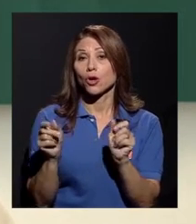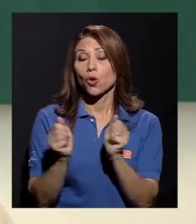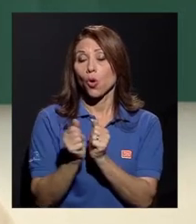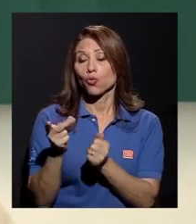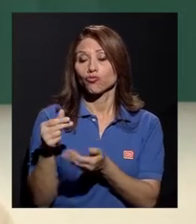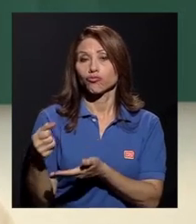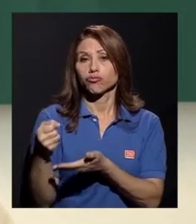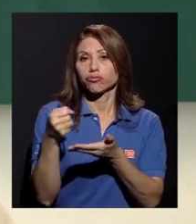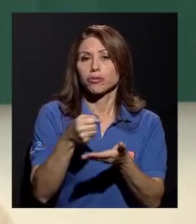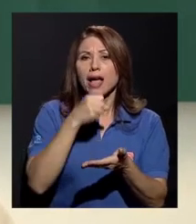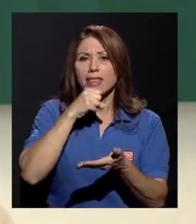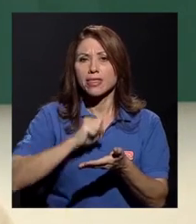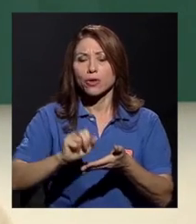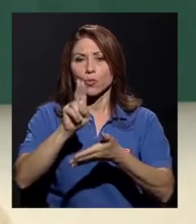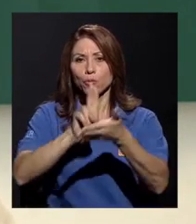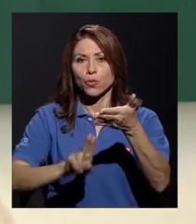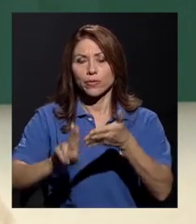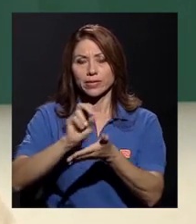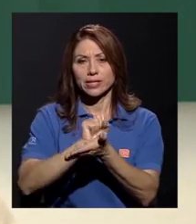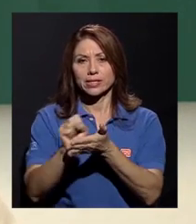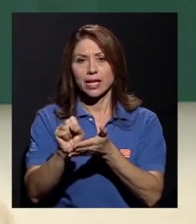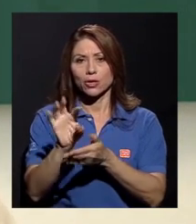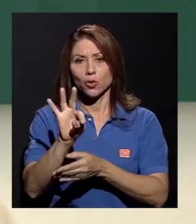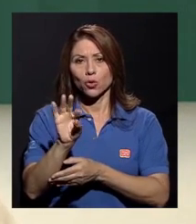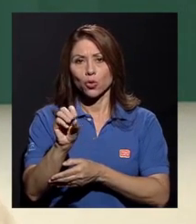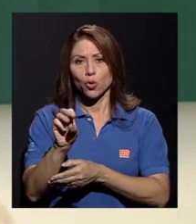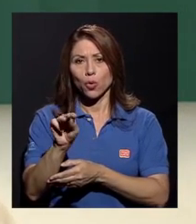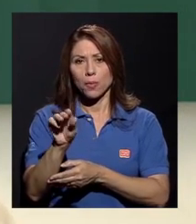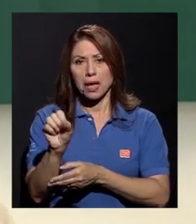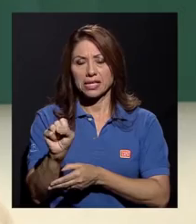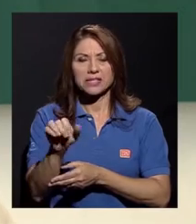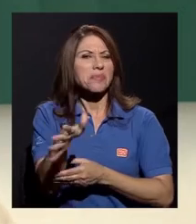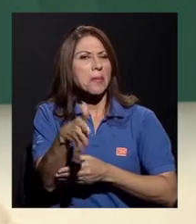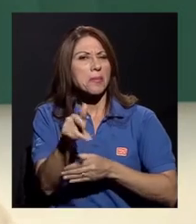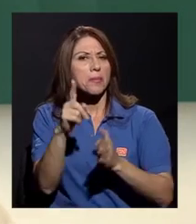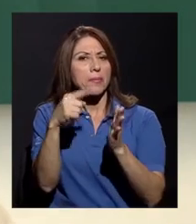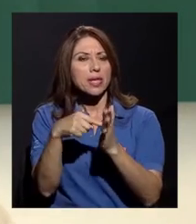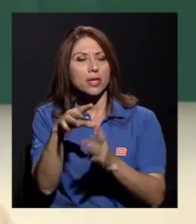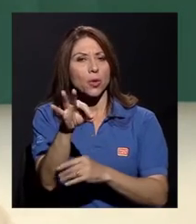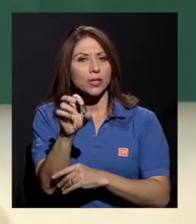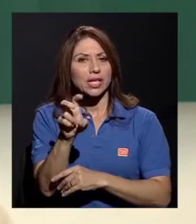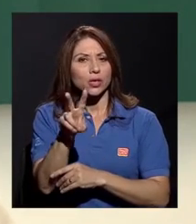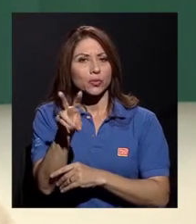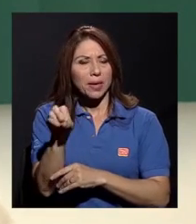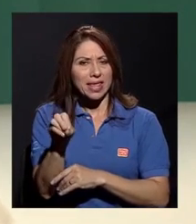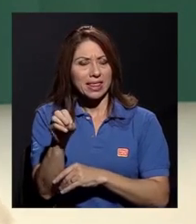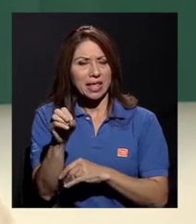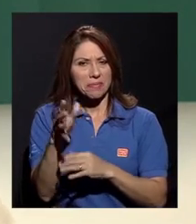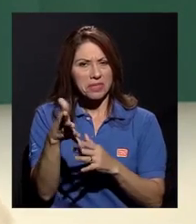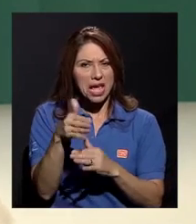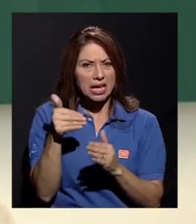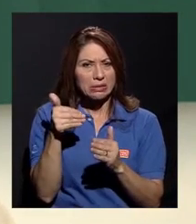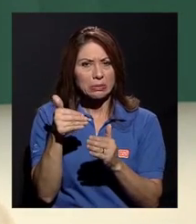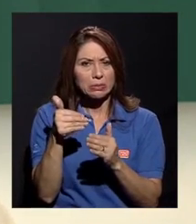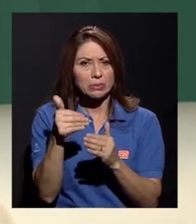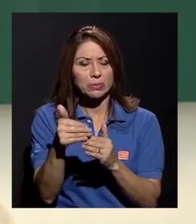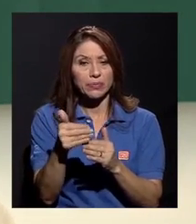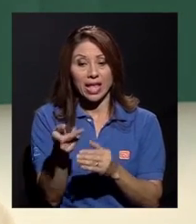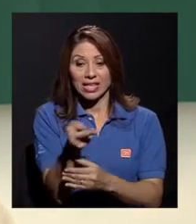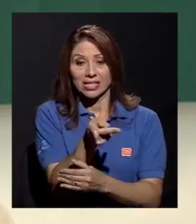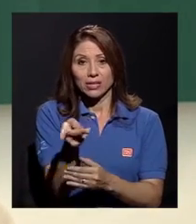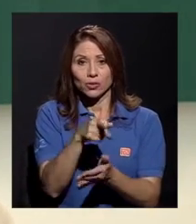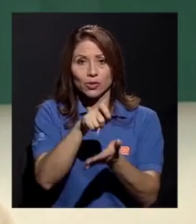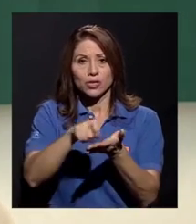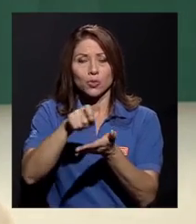de la antigua Universidad de Santo Tomás. Hacia la década de 1920, hacia el final, estas dos escuelas